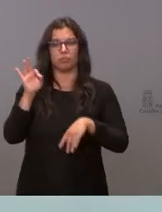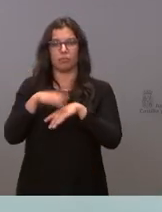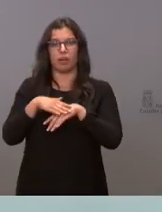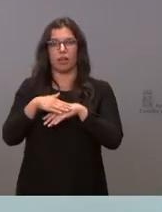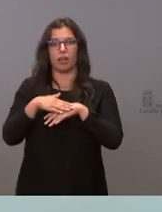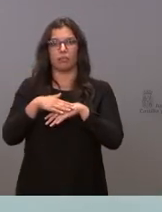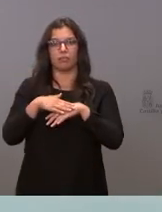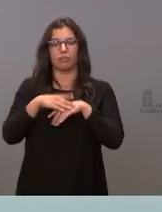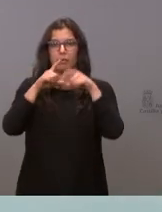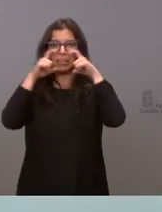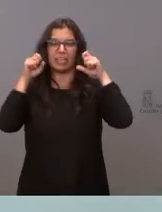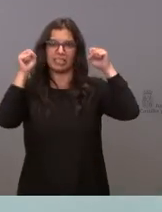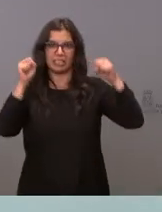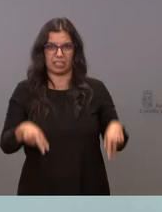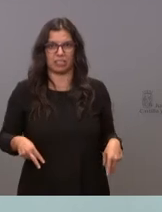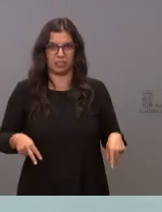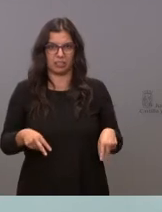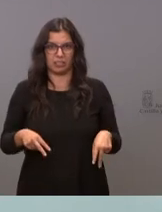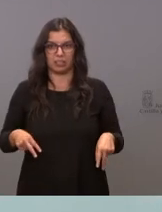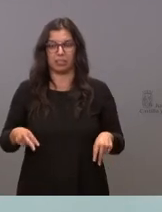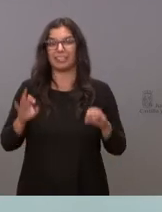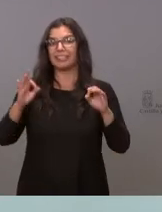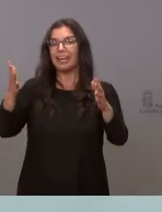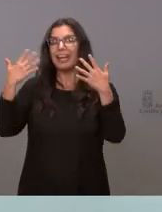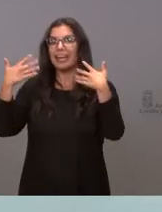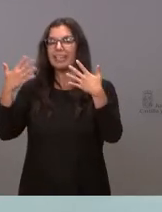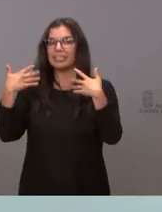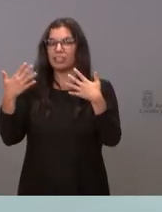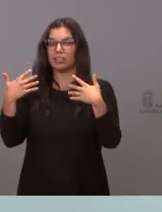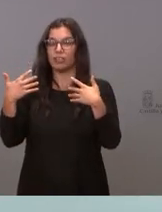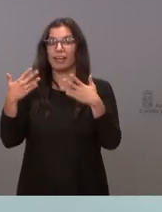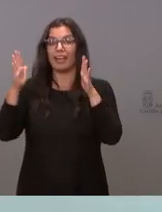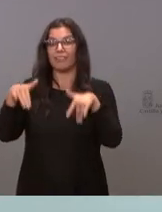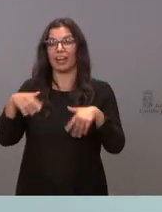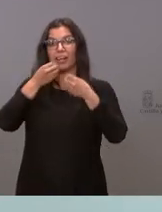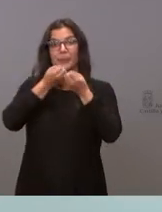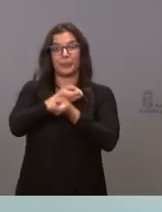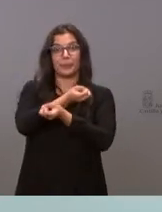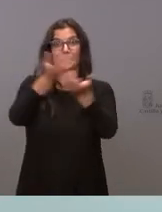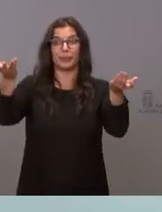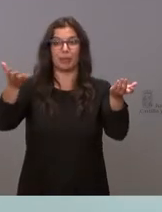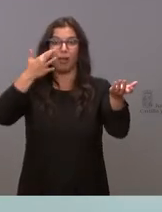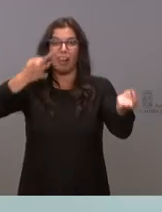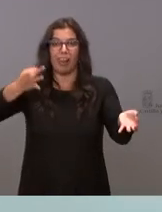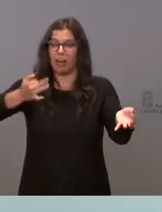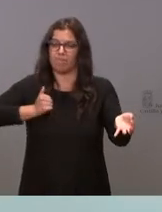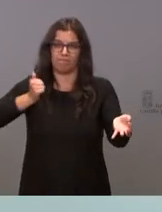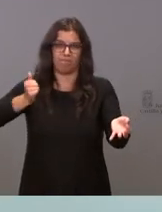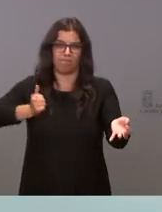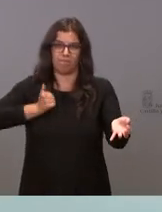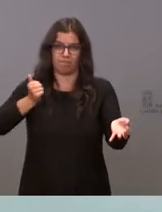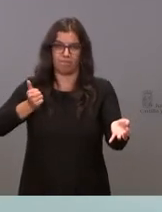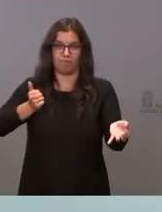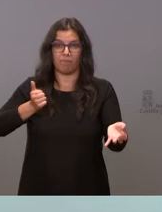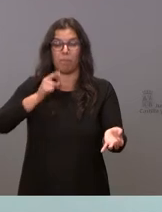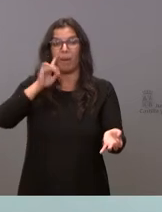mascarillas en exteriores y trasladó un mensaje falso a la sociedad de